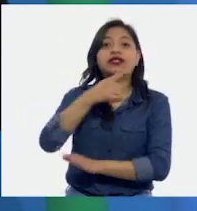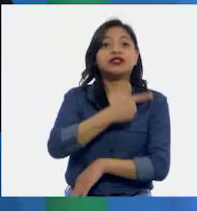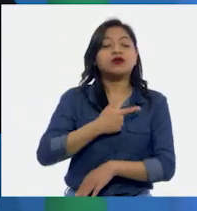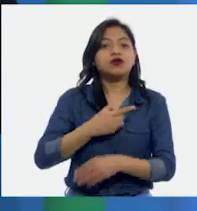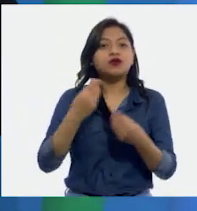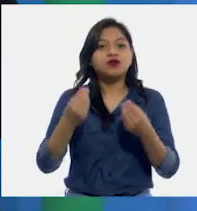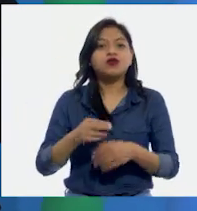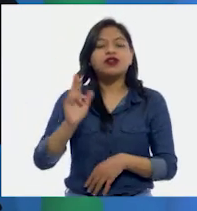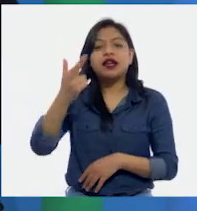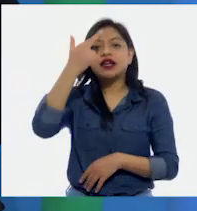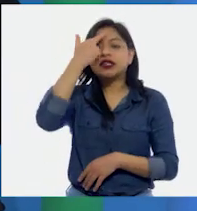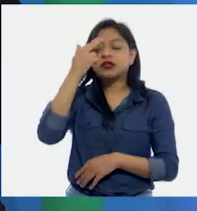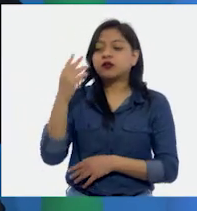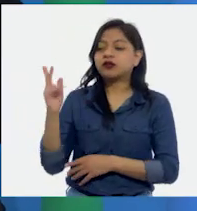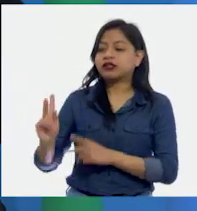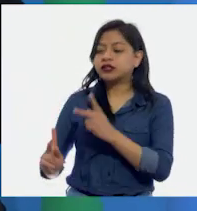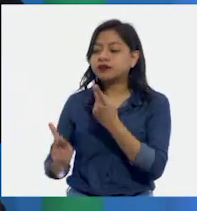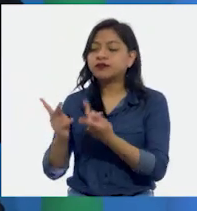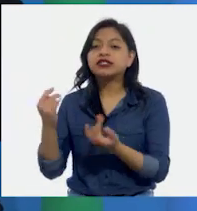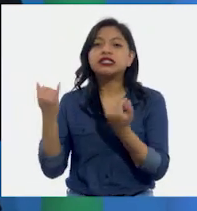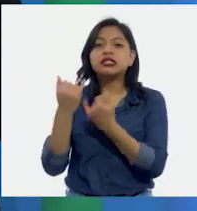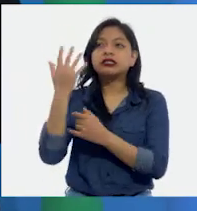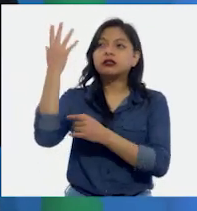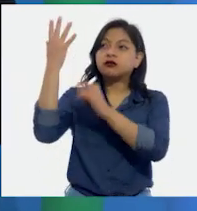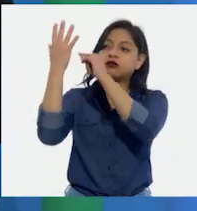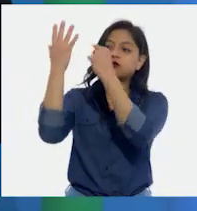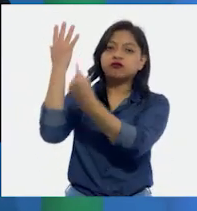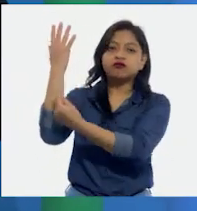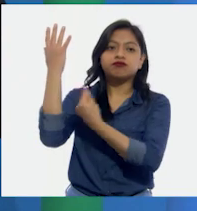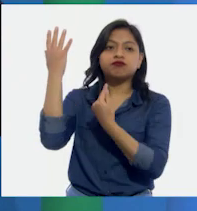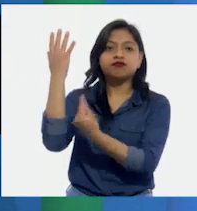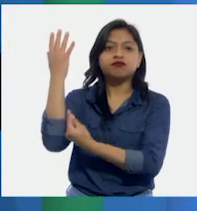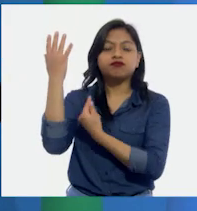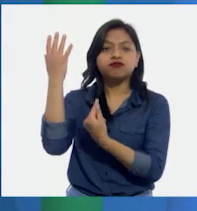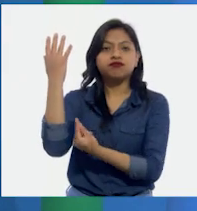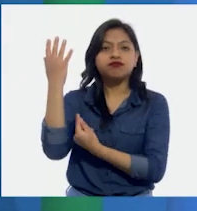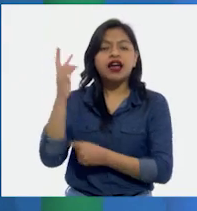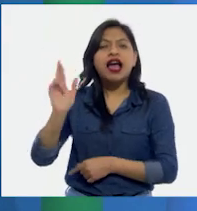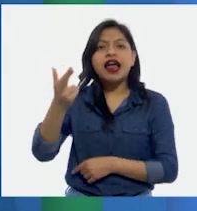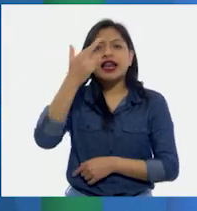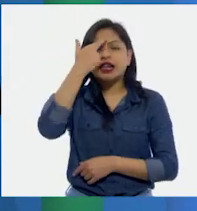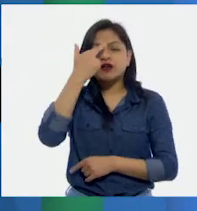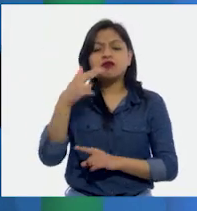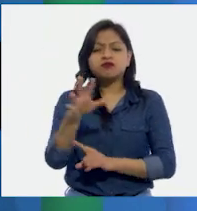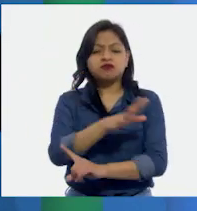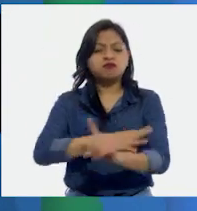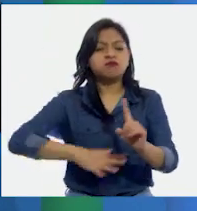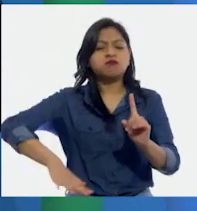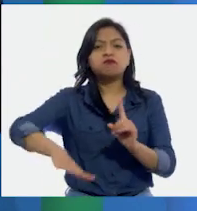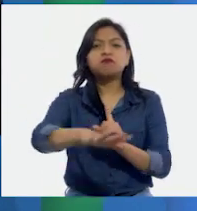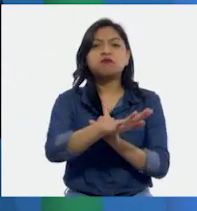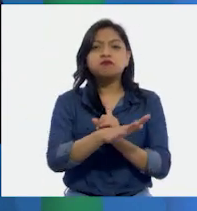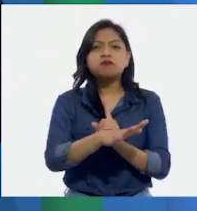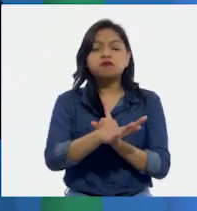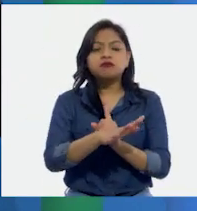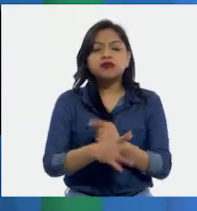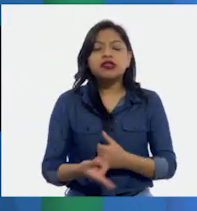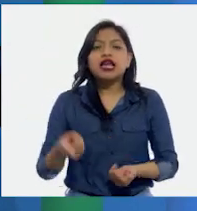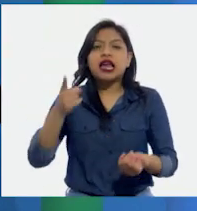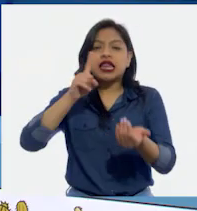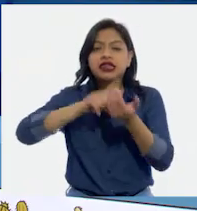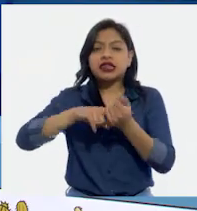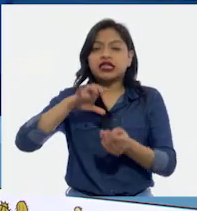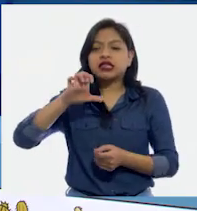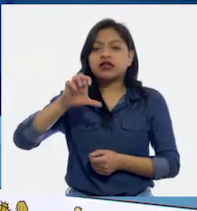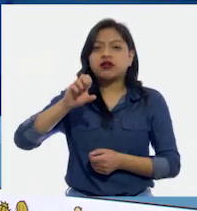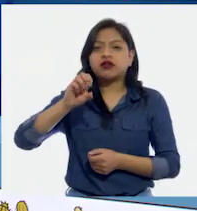bromelias y al matapalo? Pero aún no me has dicho cuáles son los factores que conforman un ecosistema.